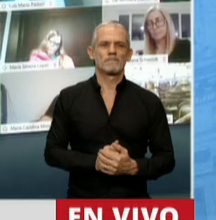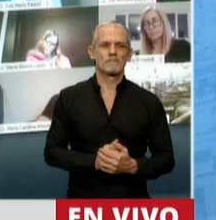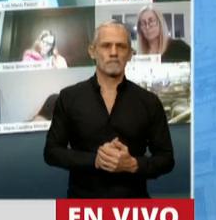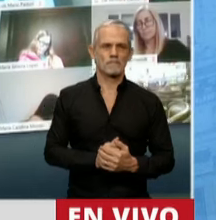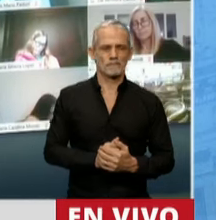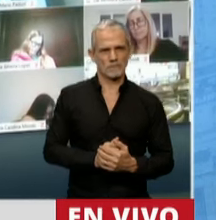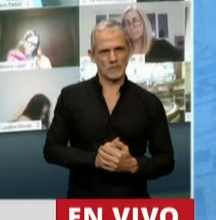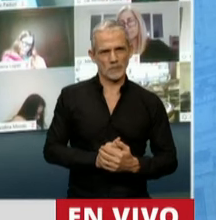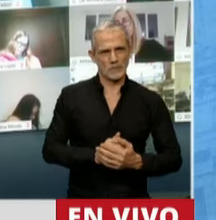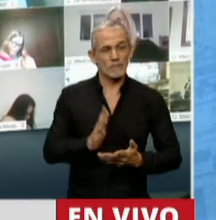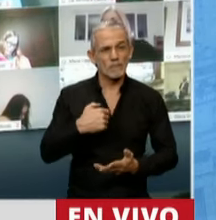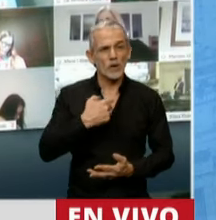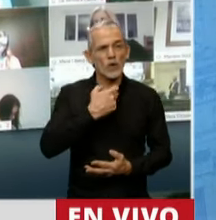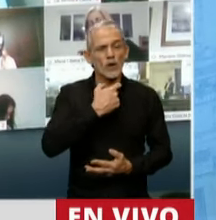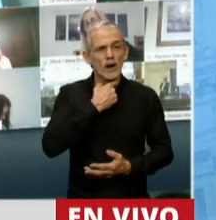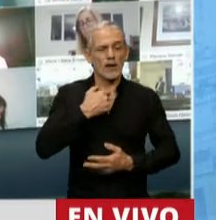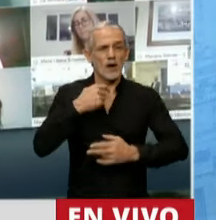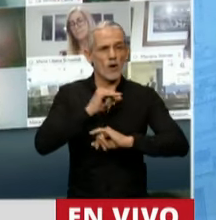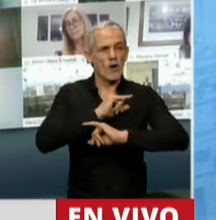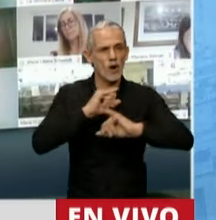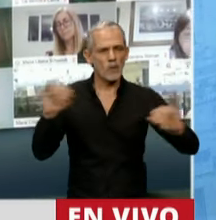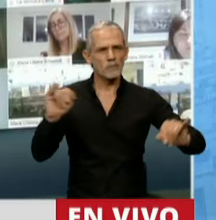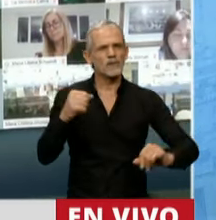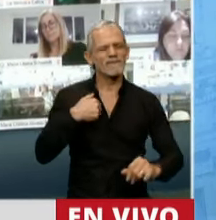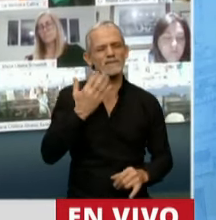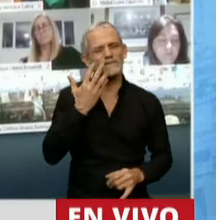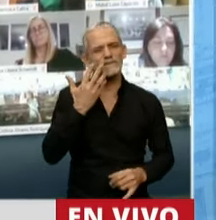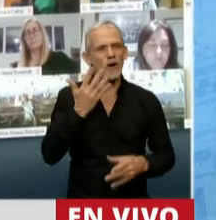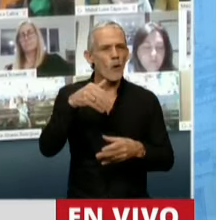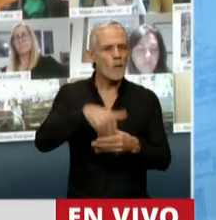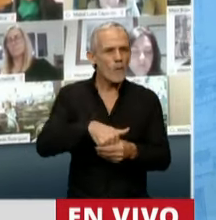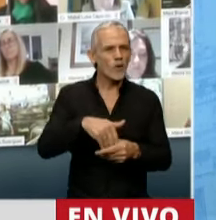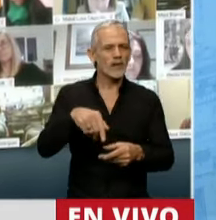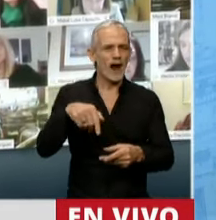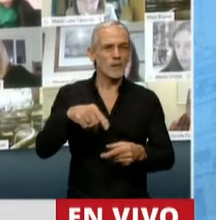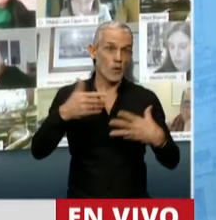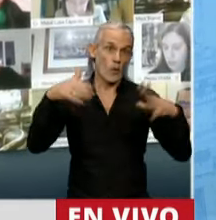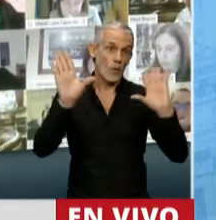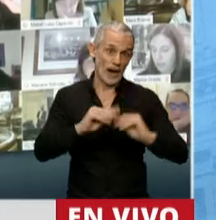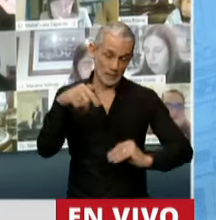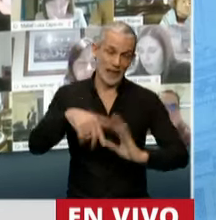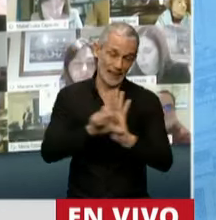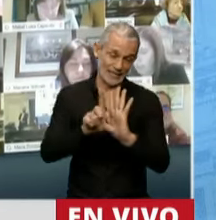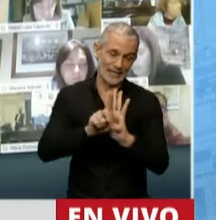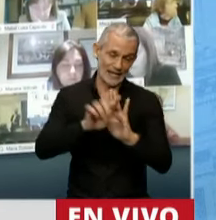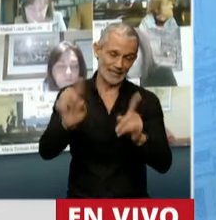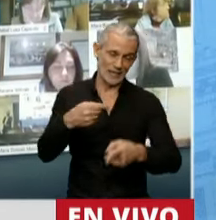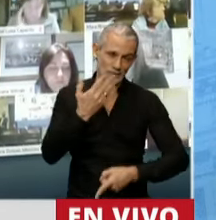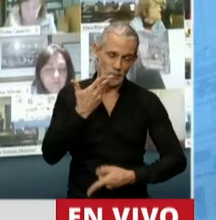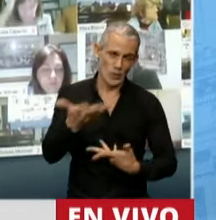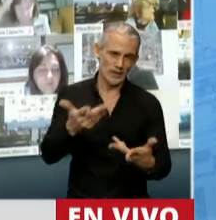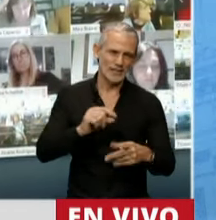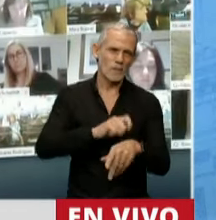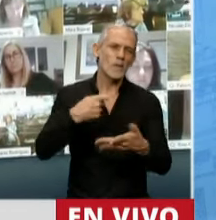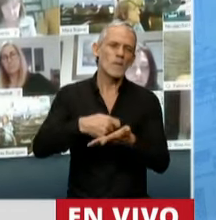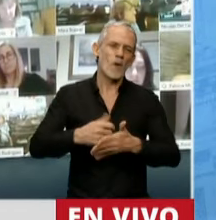Y les quiero decir que me hubiera gustado también votar por unanimidad esta ley, esta